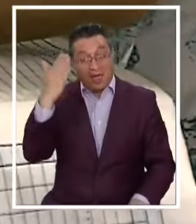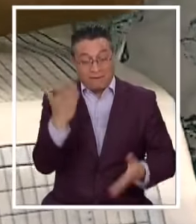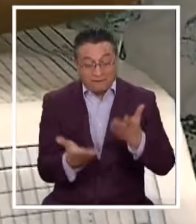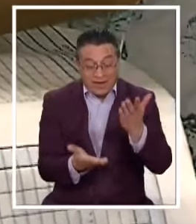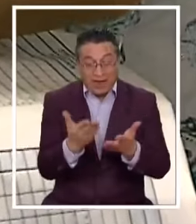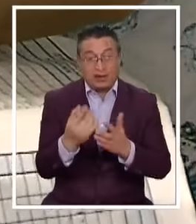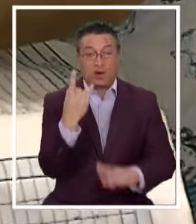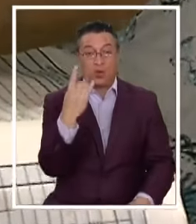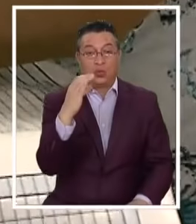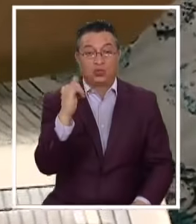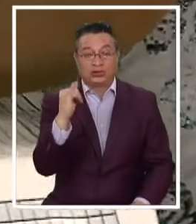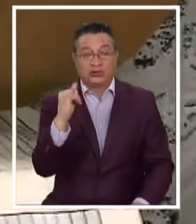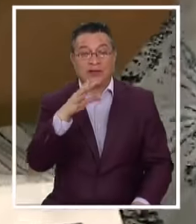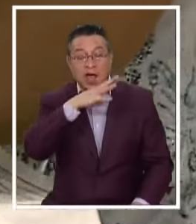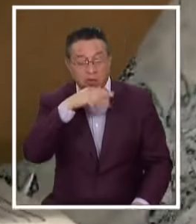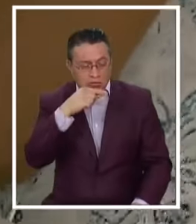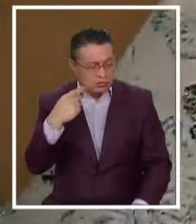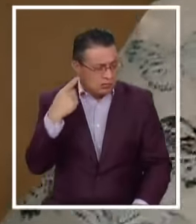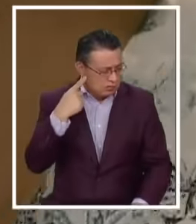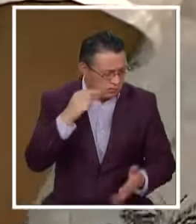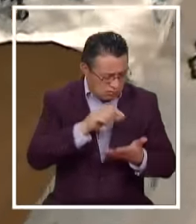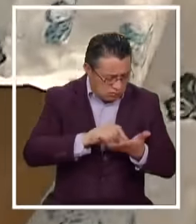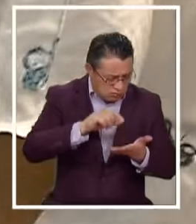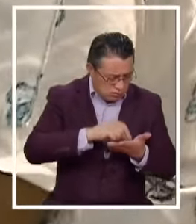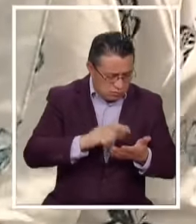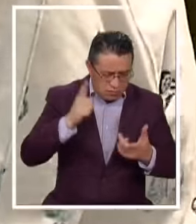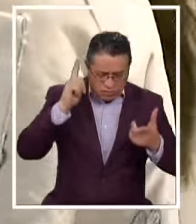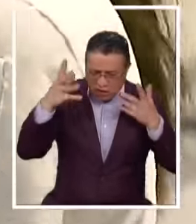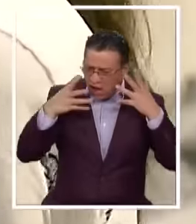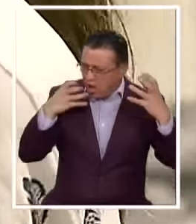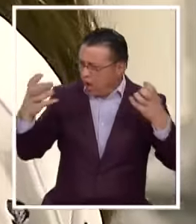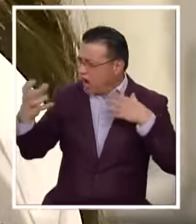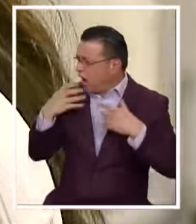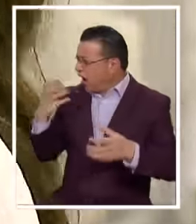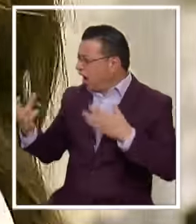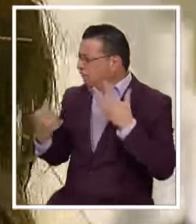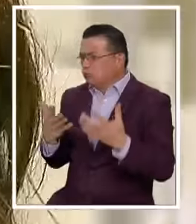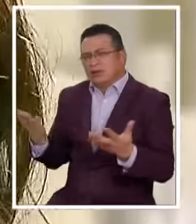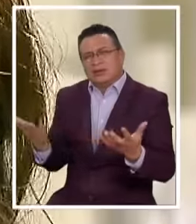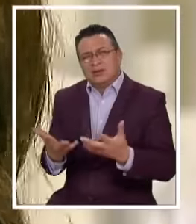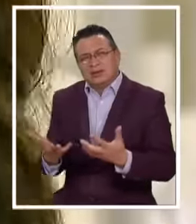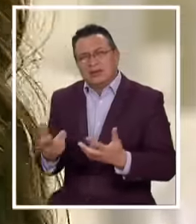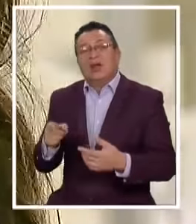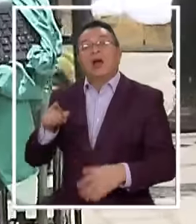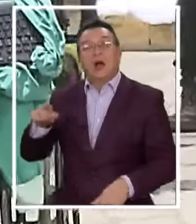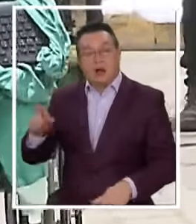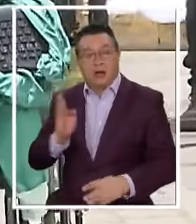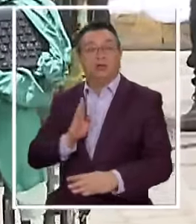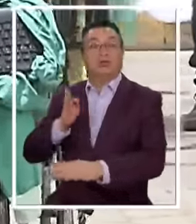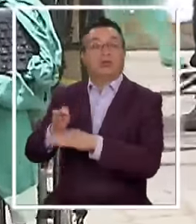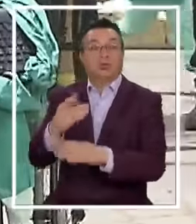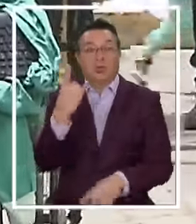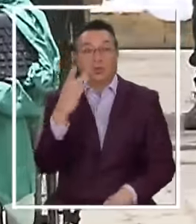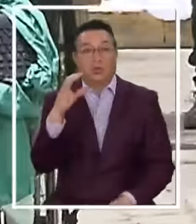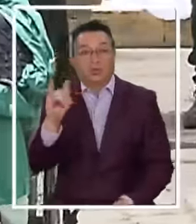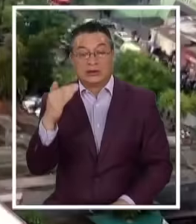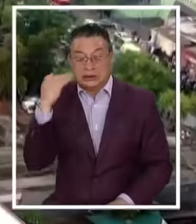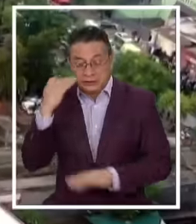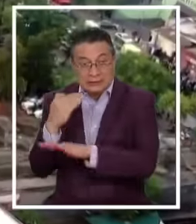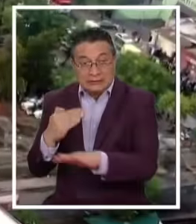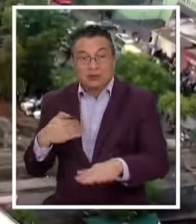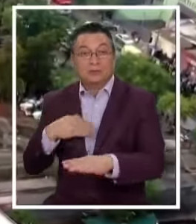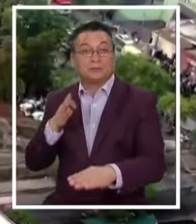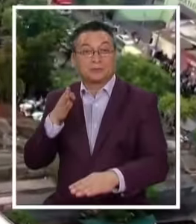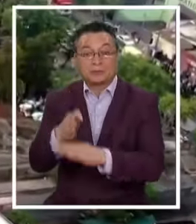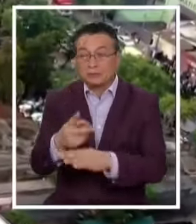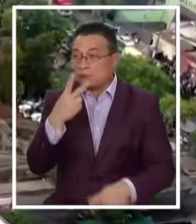En la UCI adultos Cuando escuchó gritos Que venían De todas partes Me fui a ayudar A la UCI pediátrica Y ahí ya